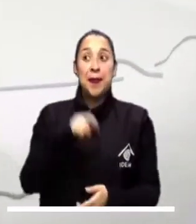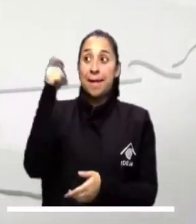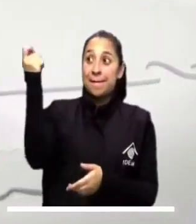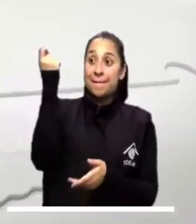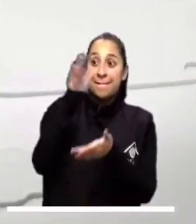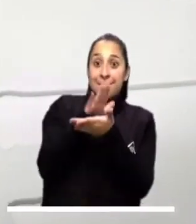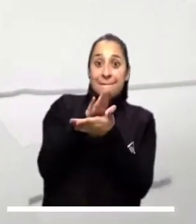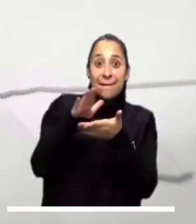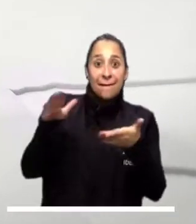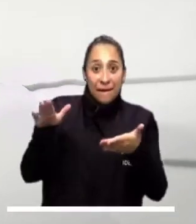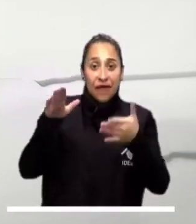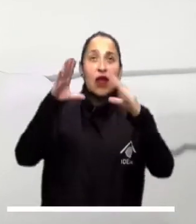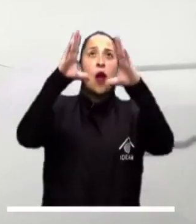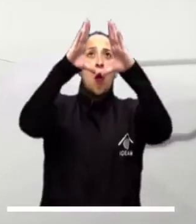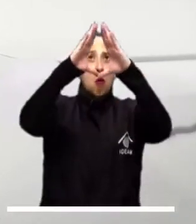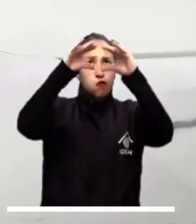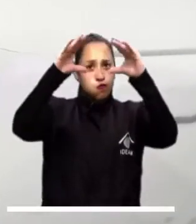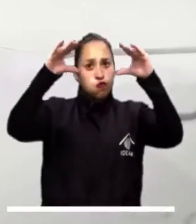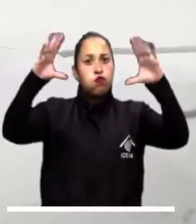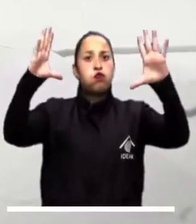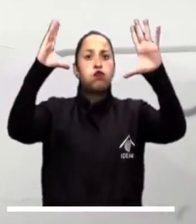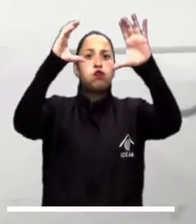pacífico prevé lluvias